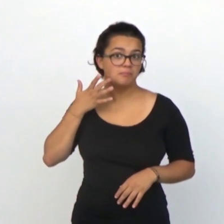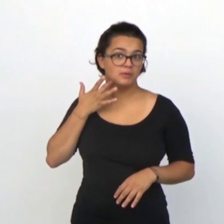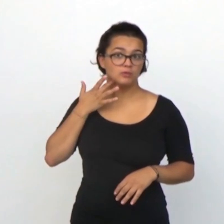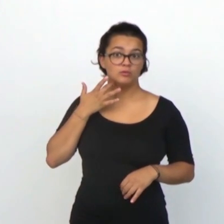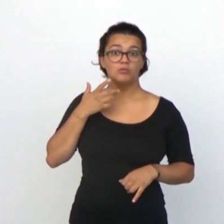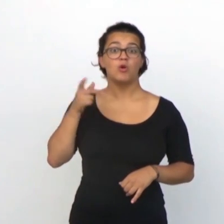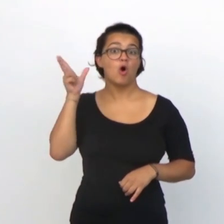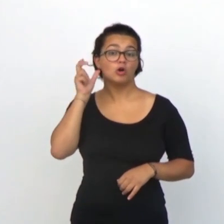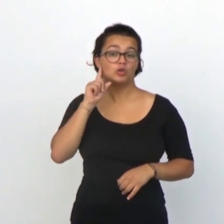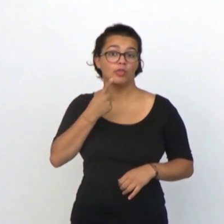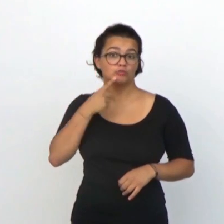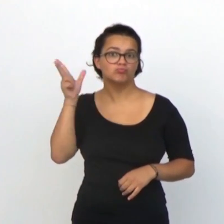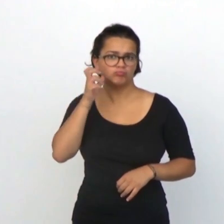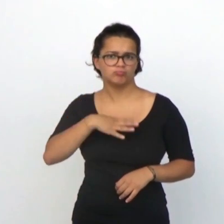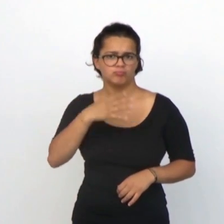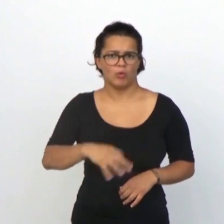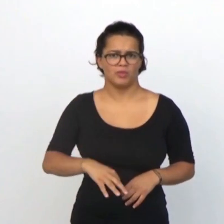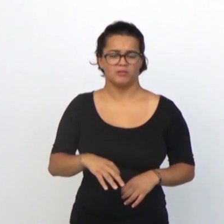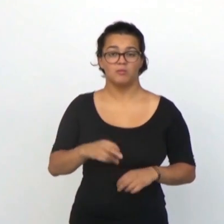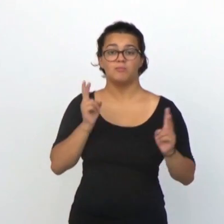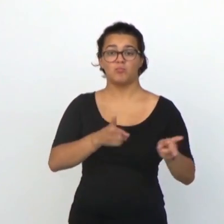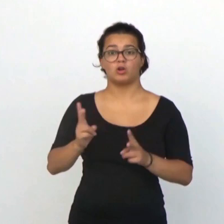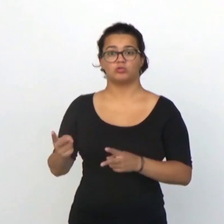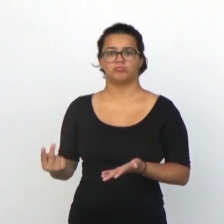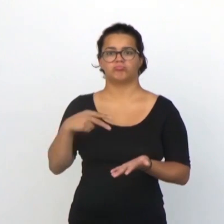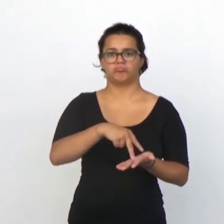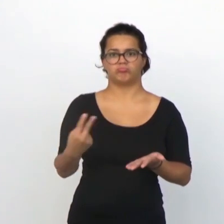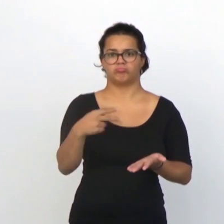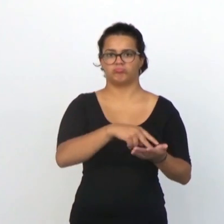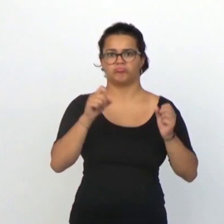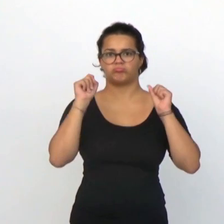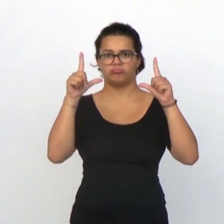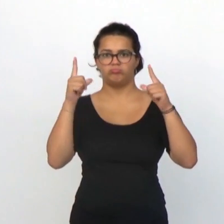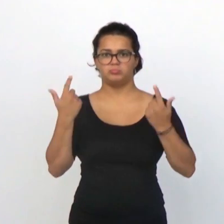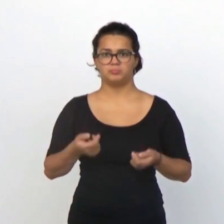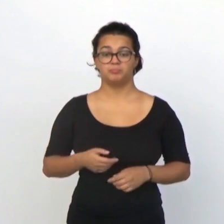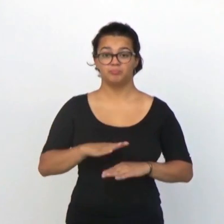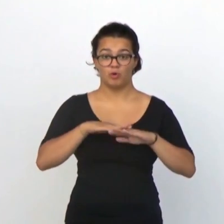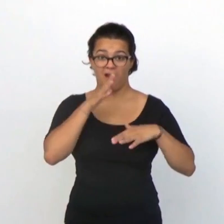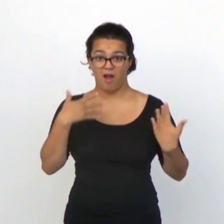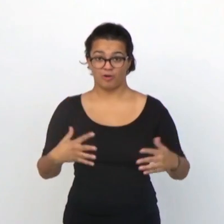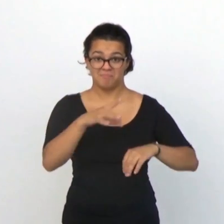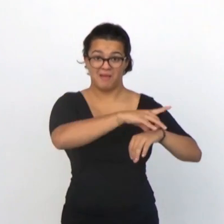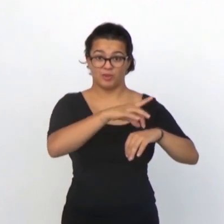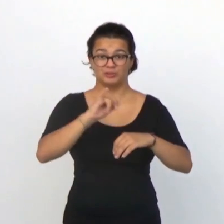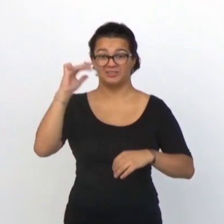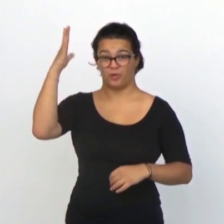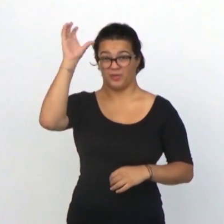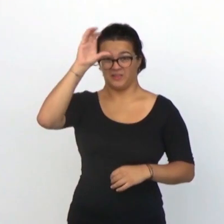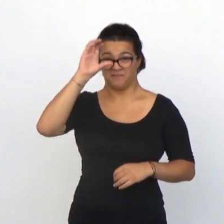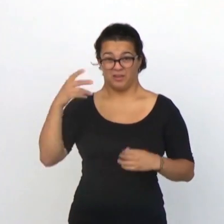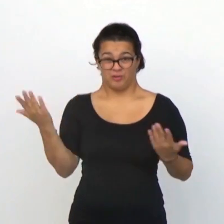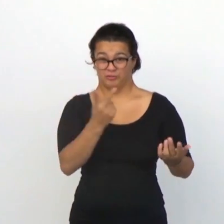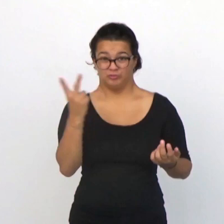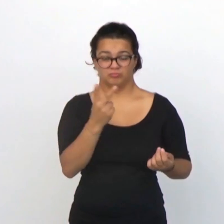limpios, los sordos oyen, los muertos resucitan. Porque los médicos y los científicos de hoy somos